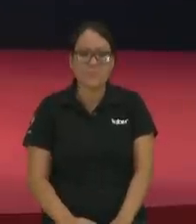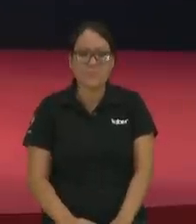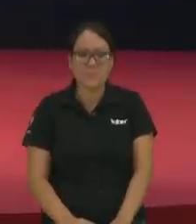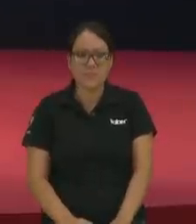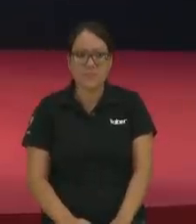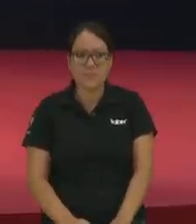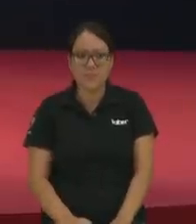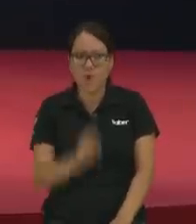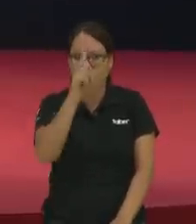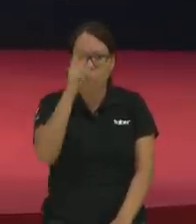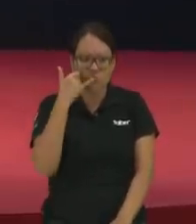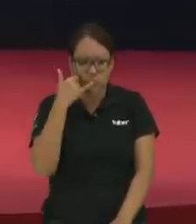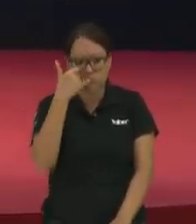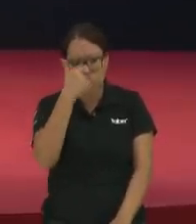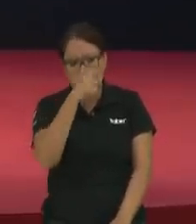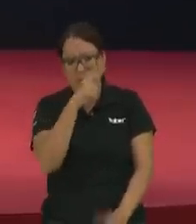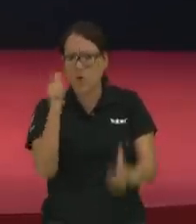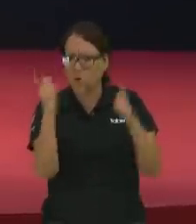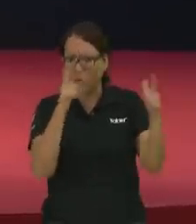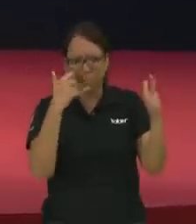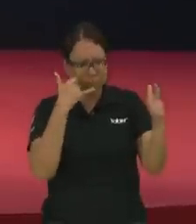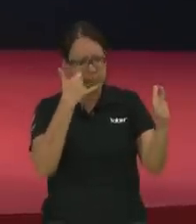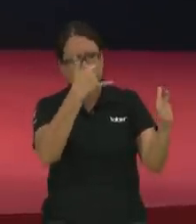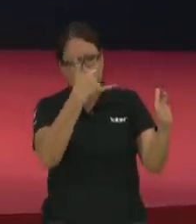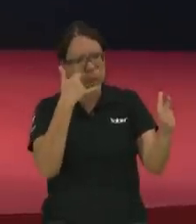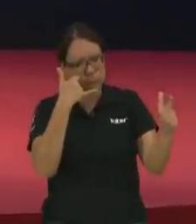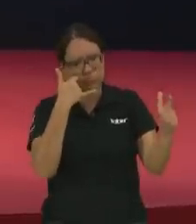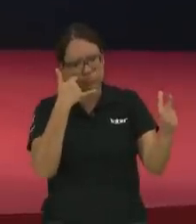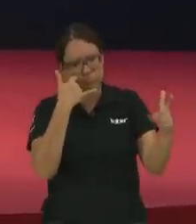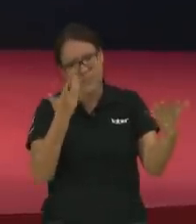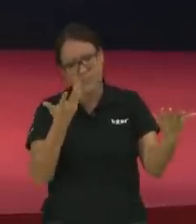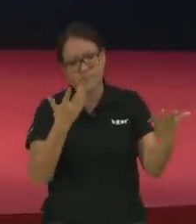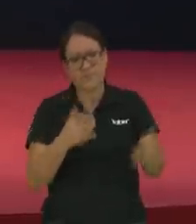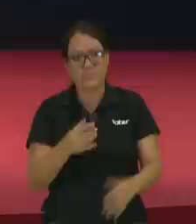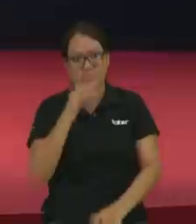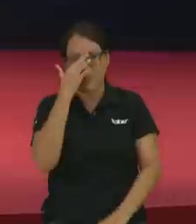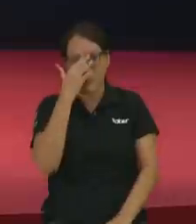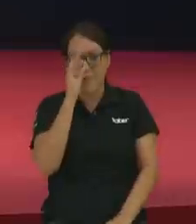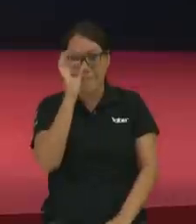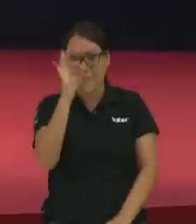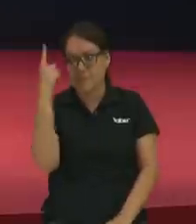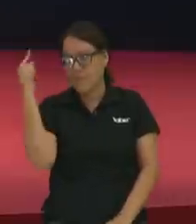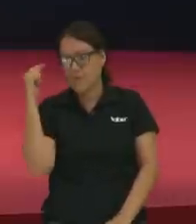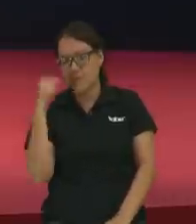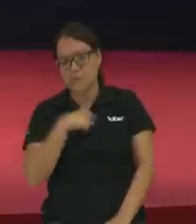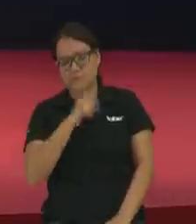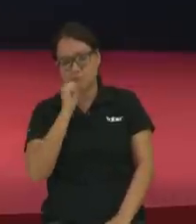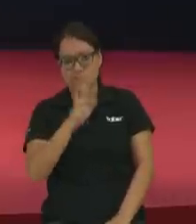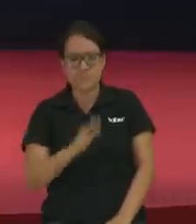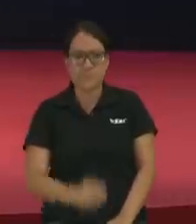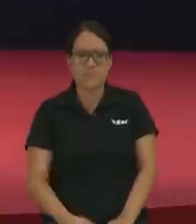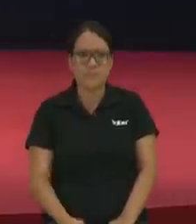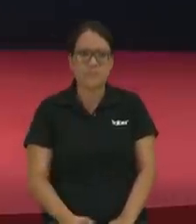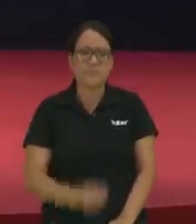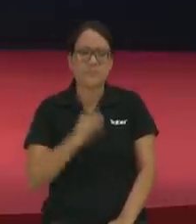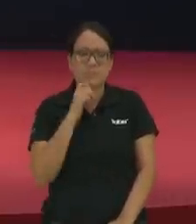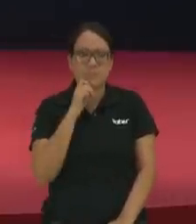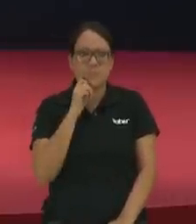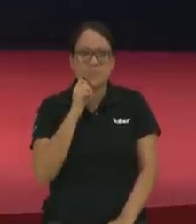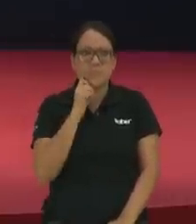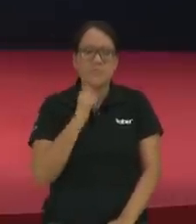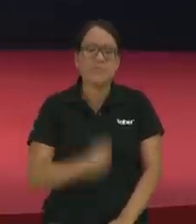una llamadita por su cumpleaños hombre les decía a mis pastores ayer salimos a dar la vuelta en la moto